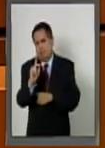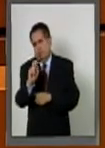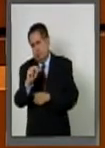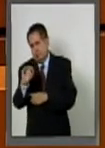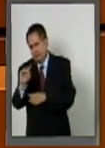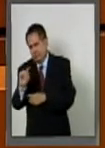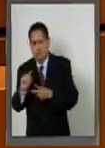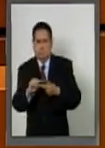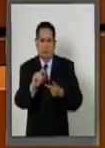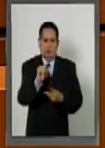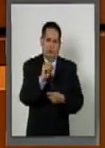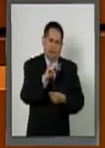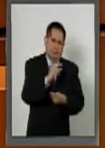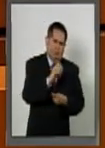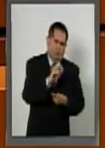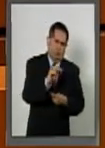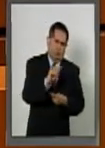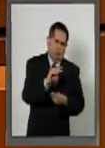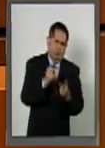Santiago Nieto.